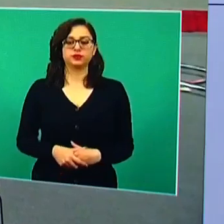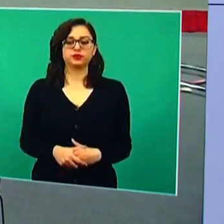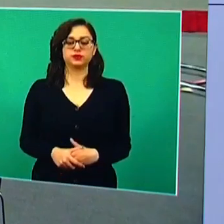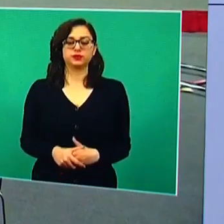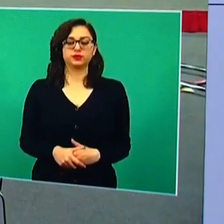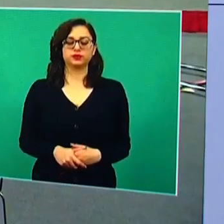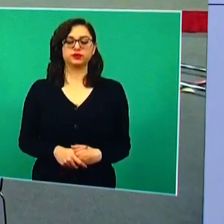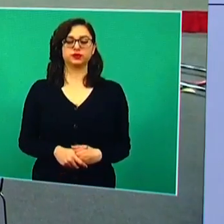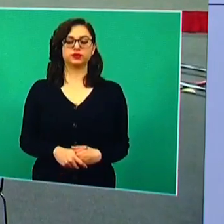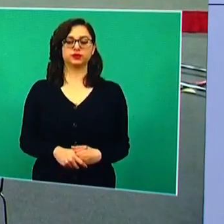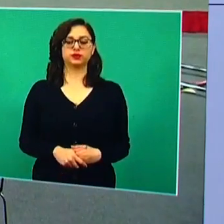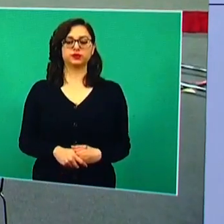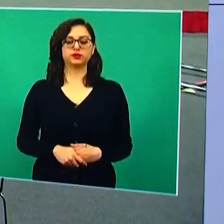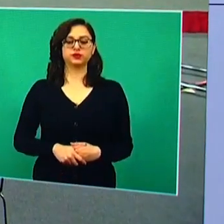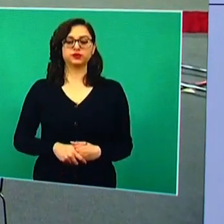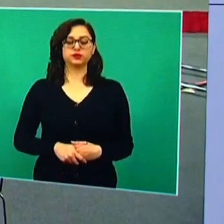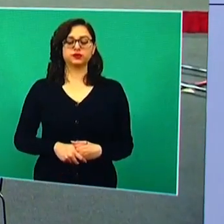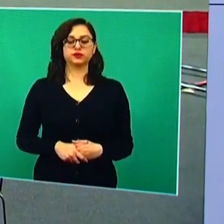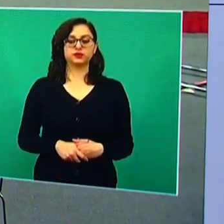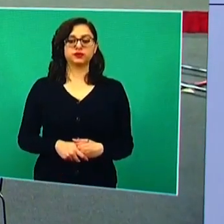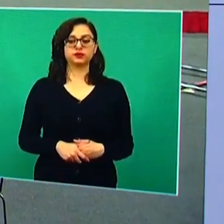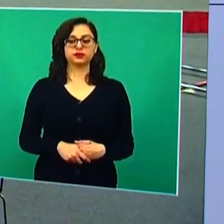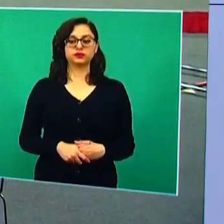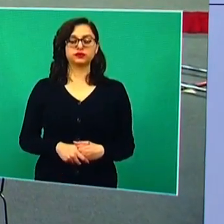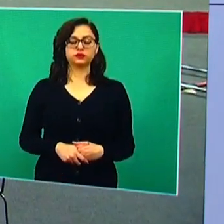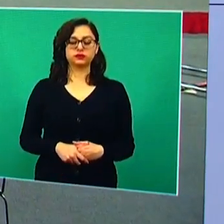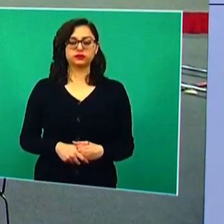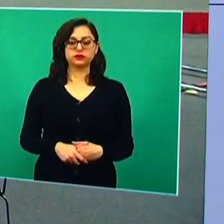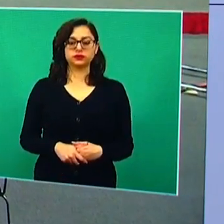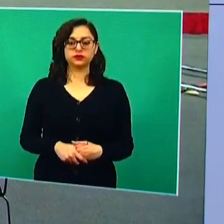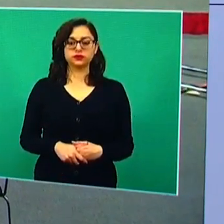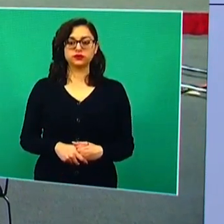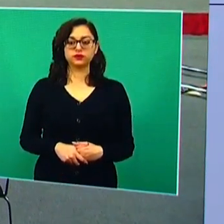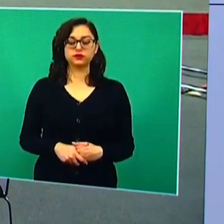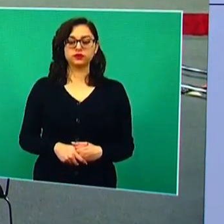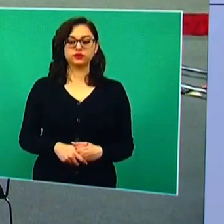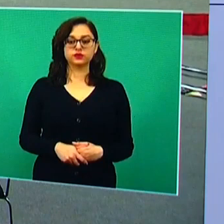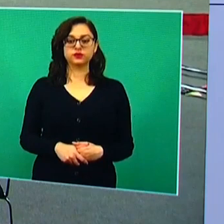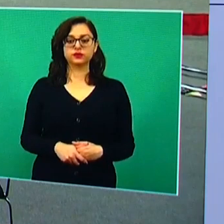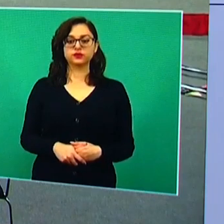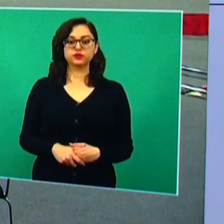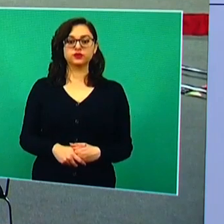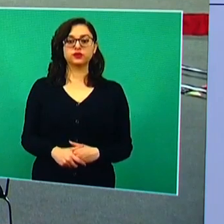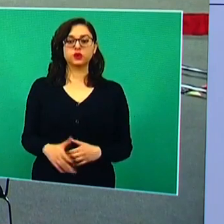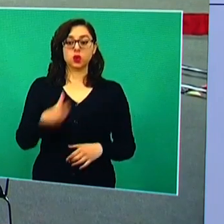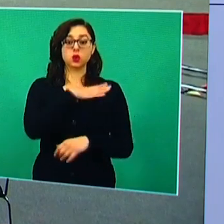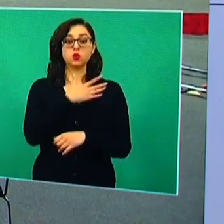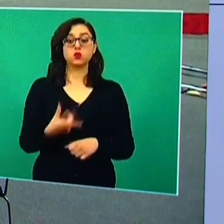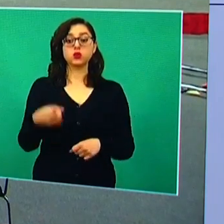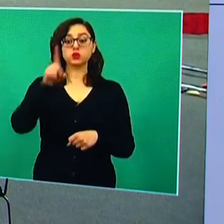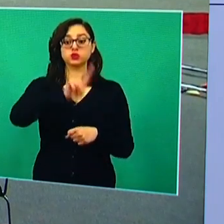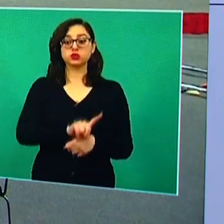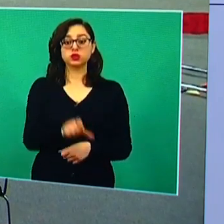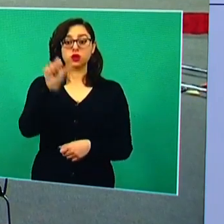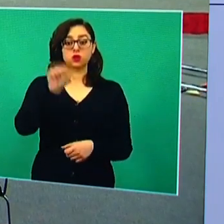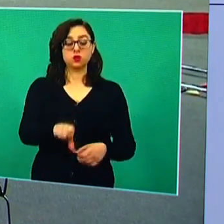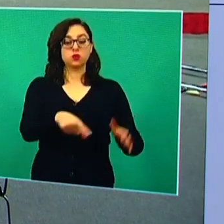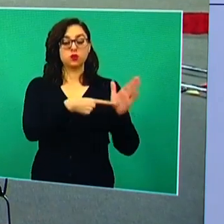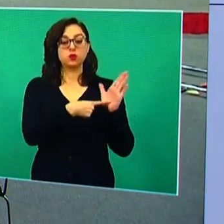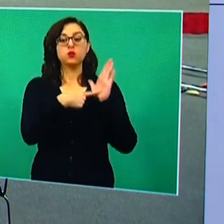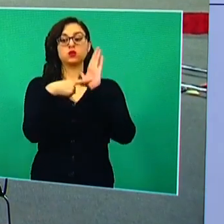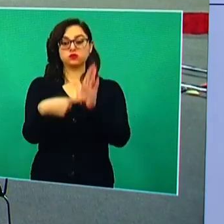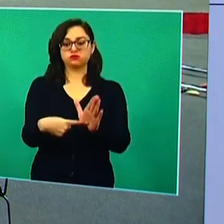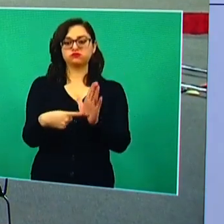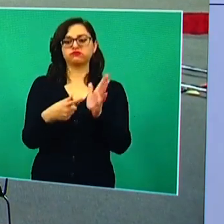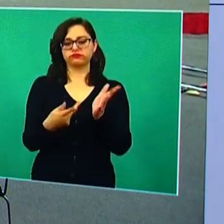Así es, ¿cómo le fue en la mañanera al presidente? Les cuento que en la conferencia de este lunes el presidente Andrés Manuel López Obrador felicitó al pueblo chileno por el proceso